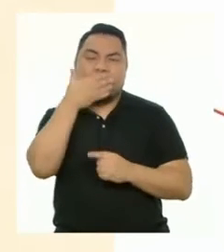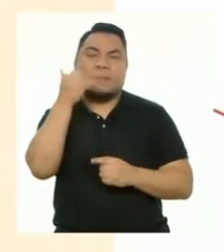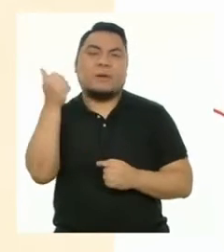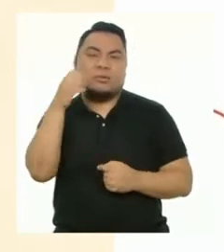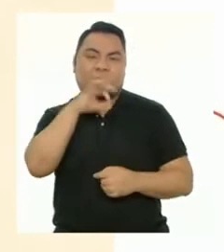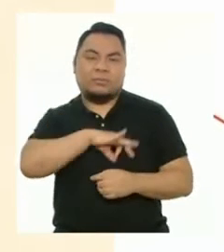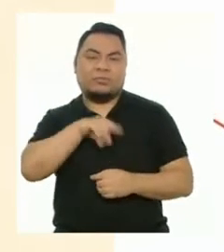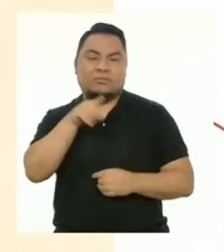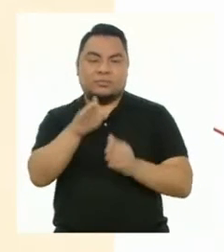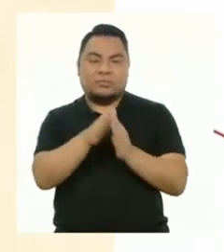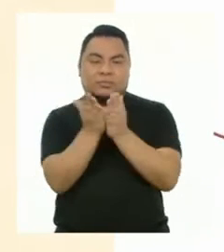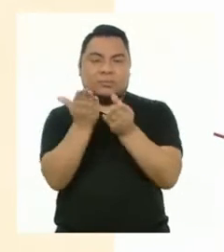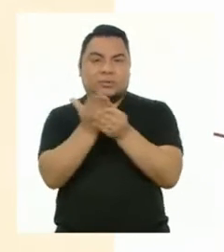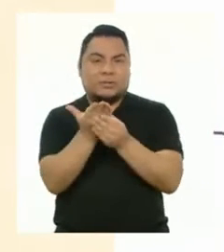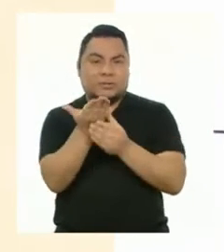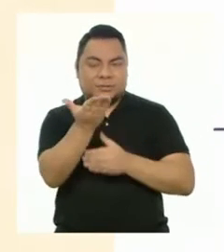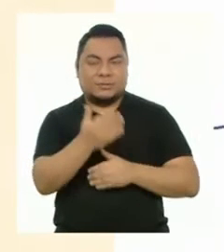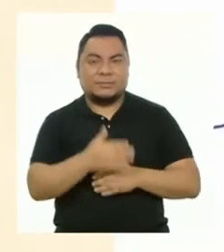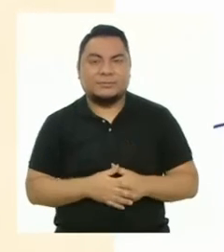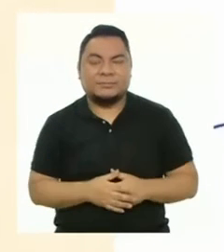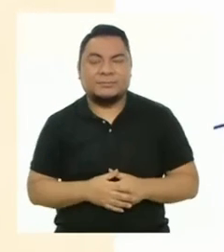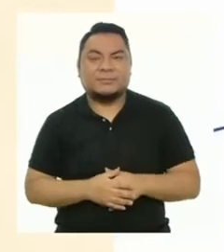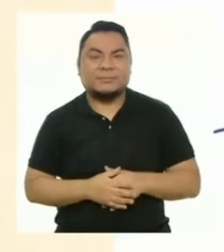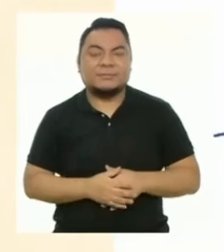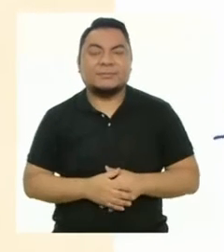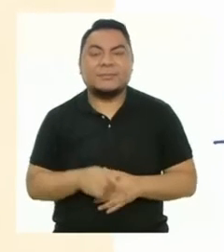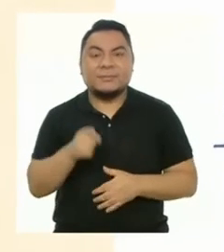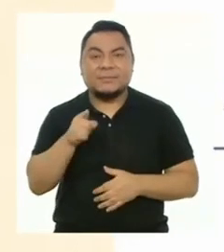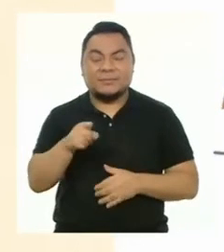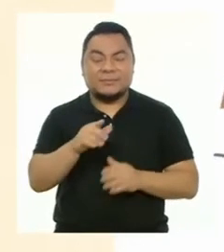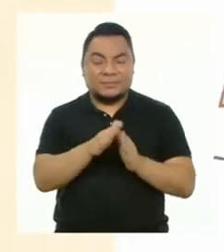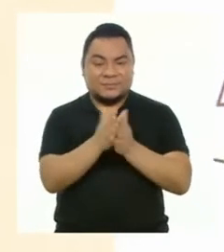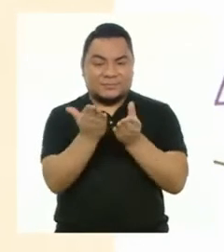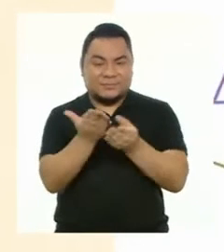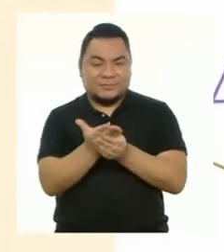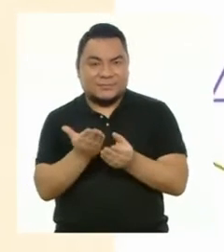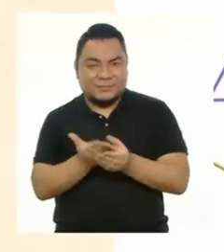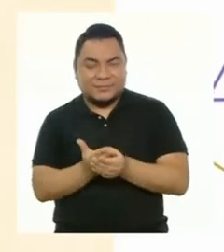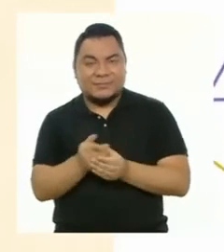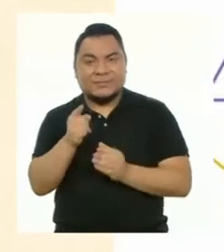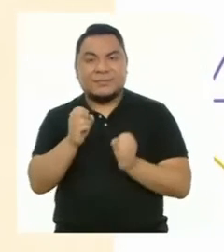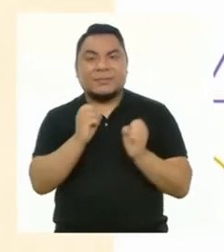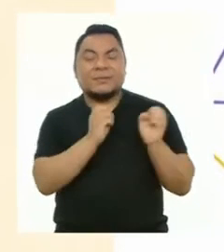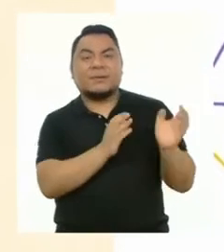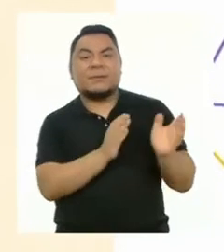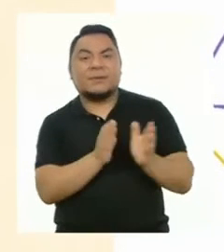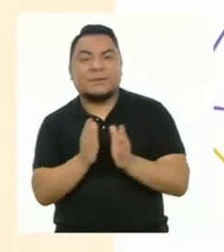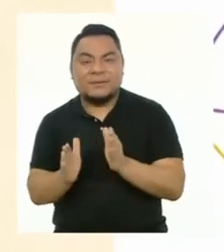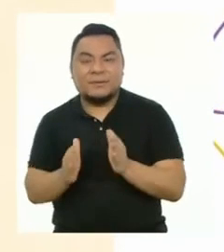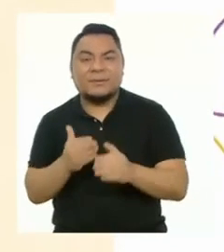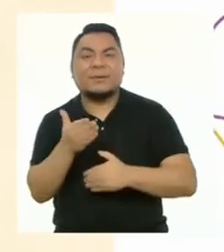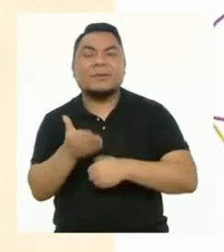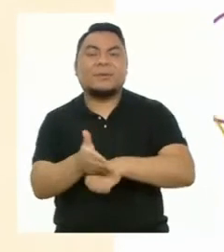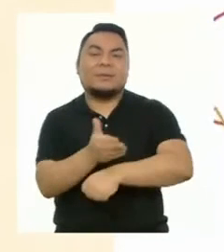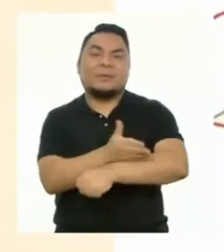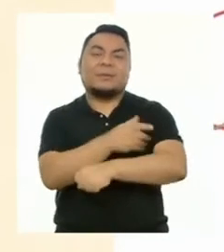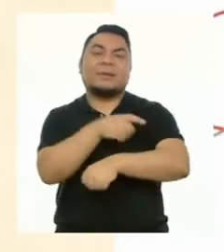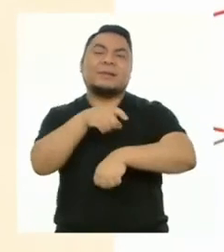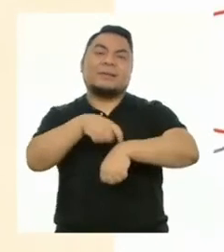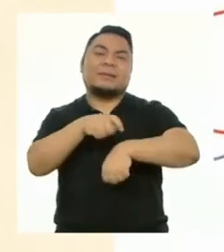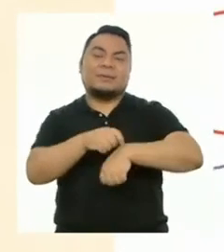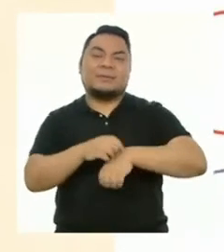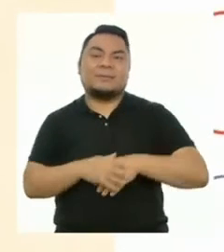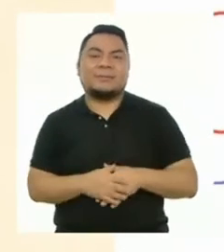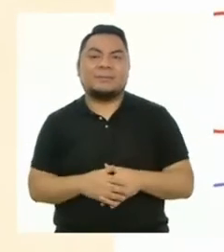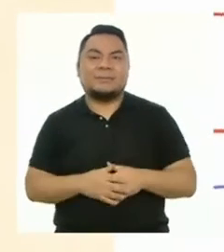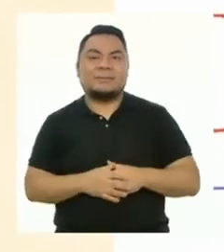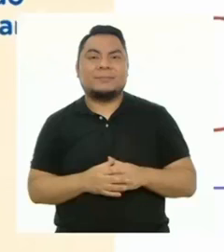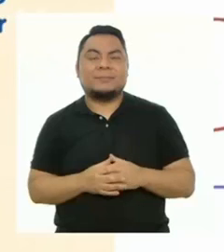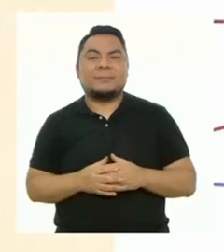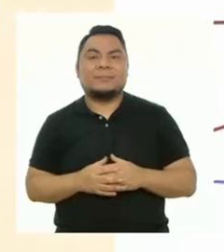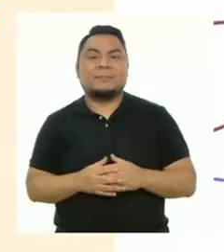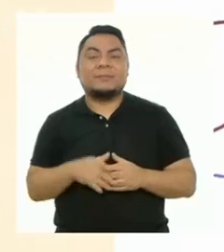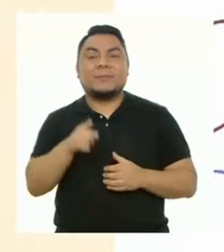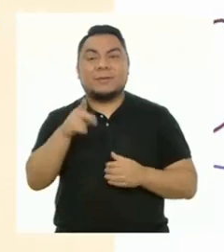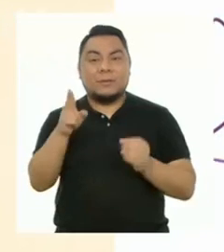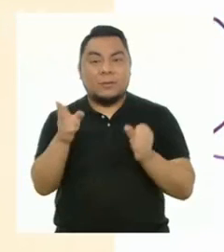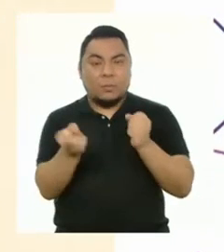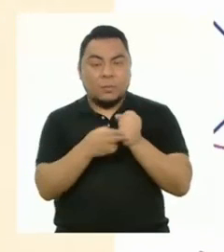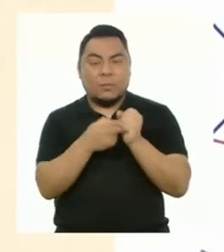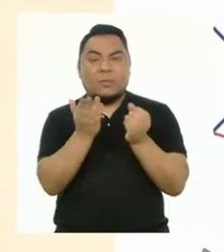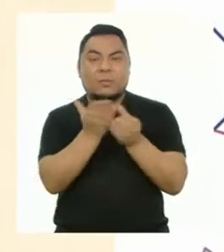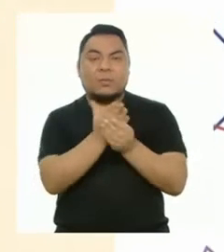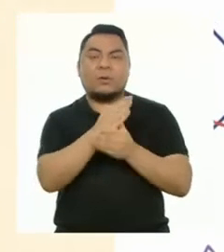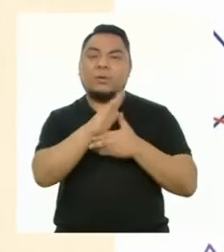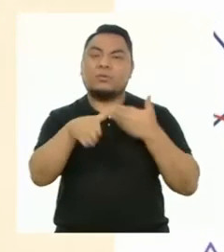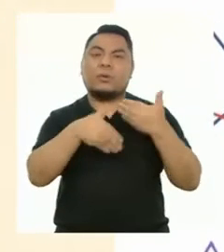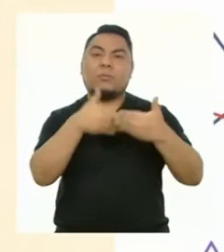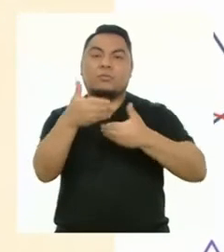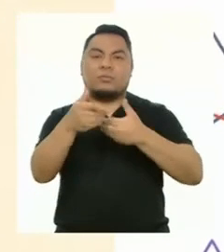máximo provecho a sus portafolios. Separa tus productos por áreas y ordénalos secuencialmente por tiempo. Guarda los